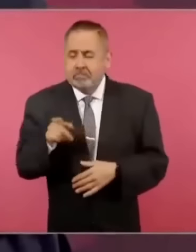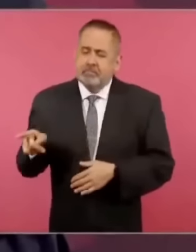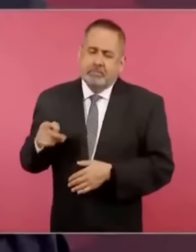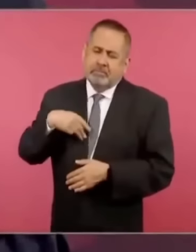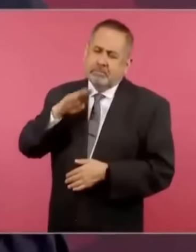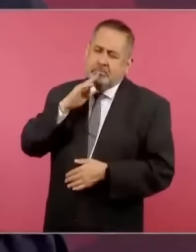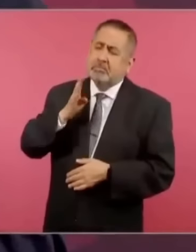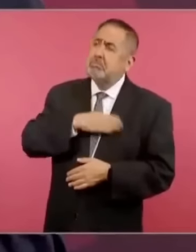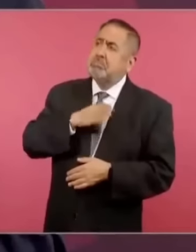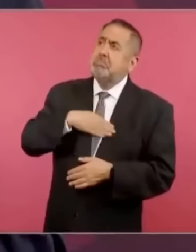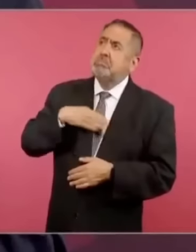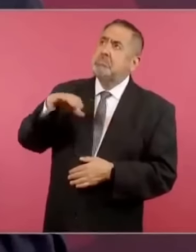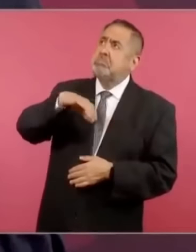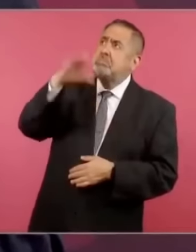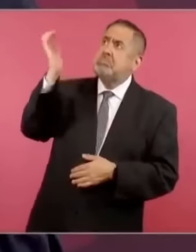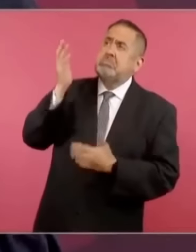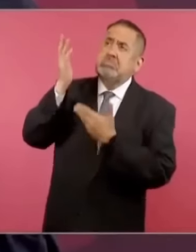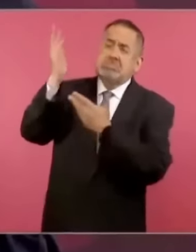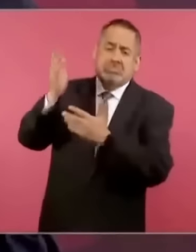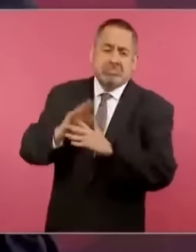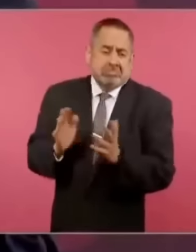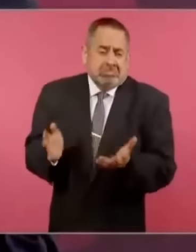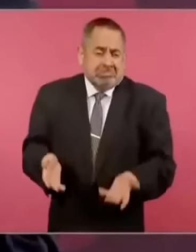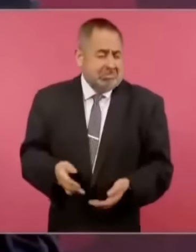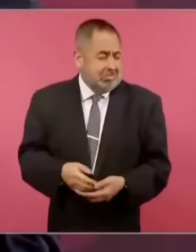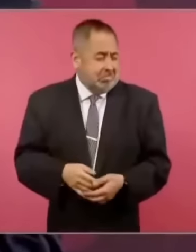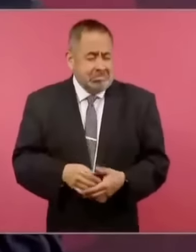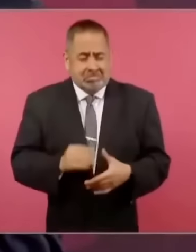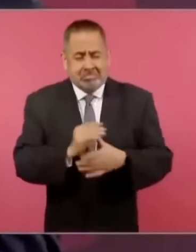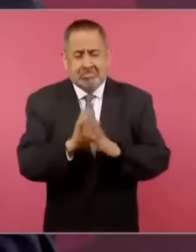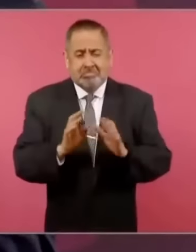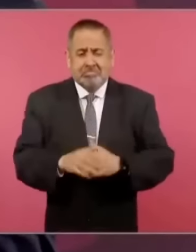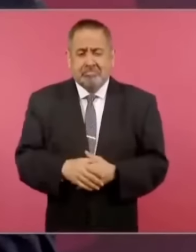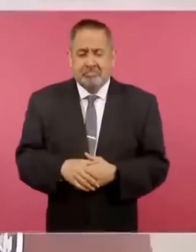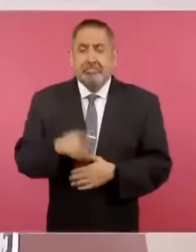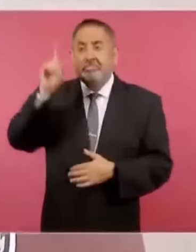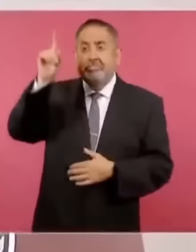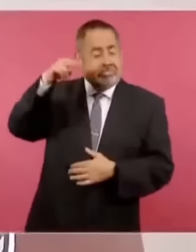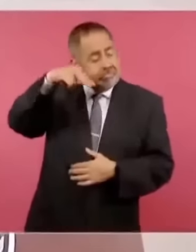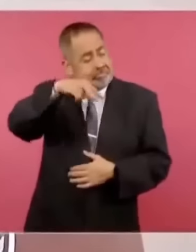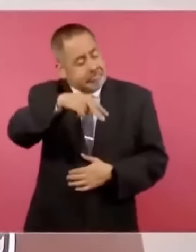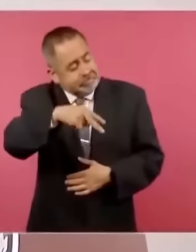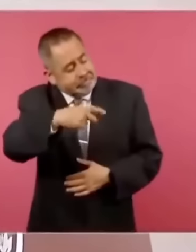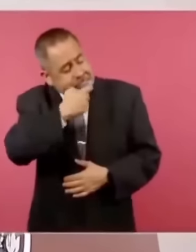se debe de estar hasta riendo.